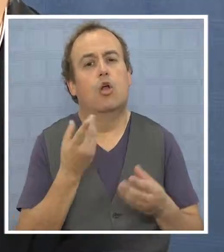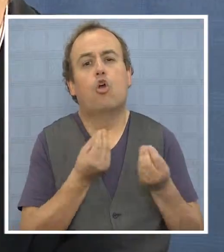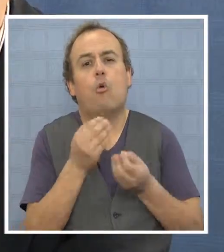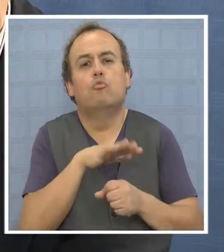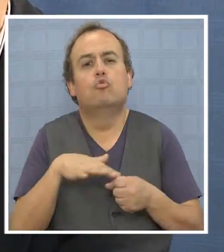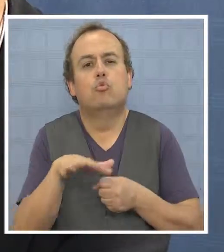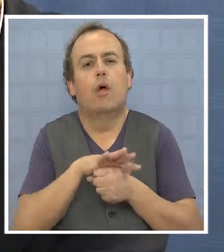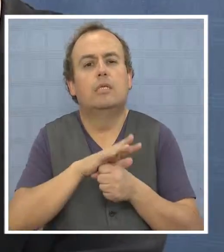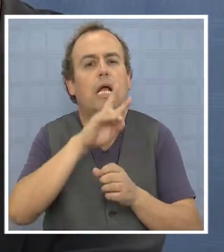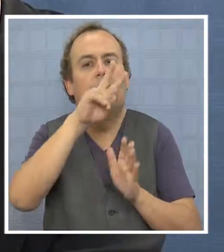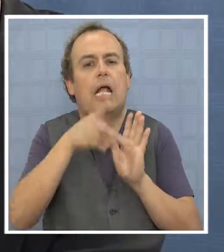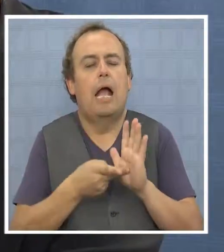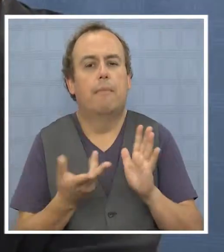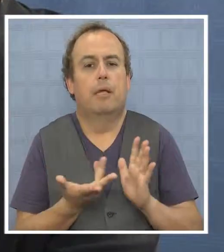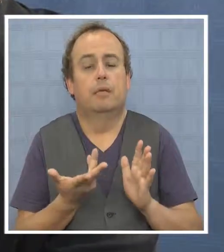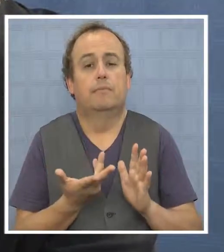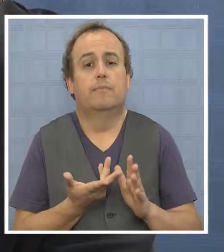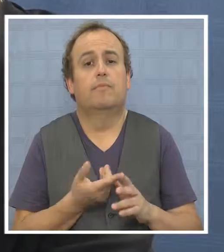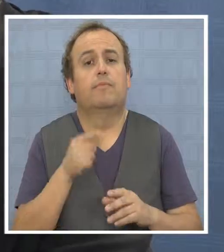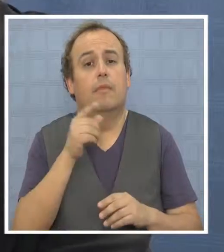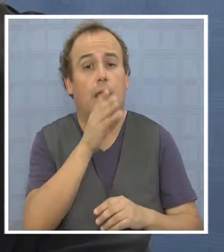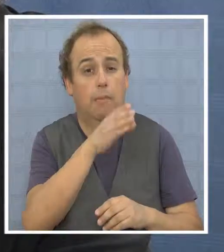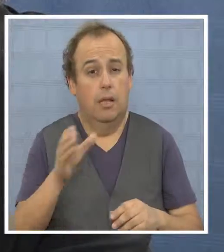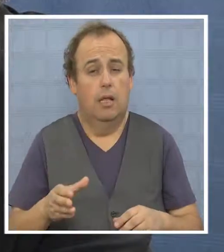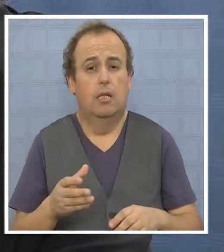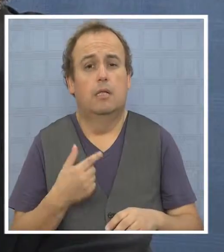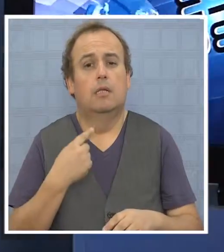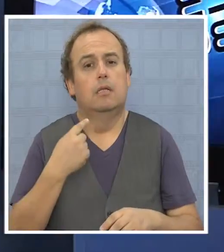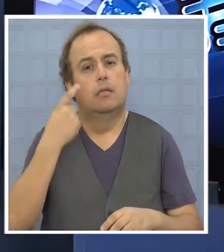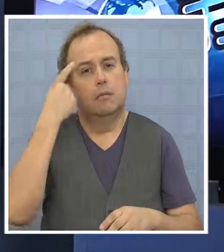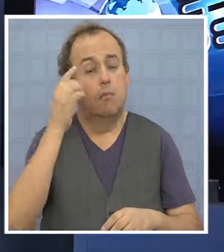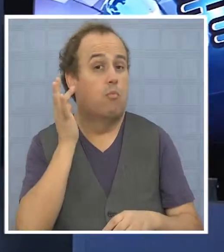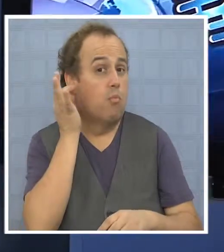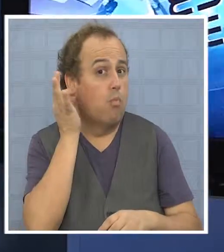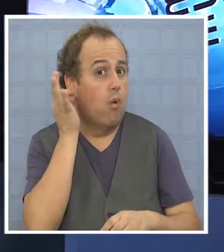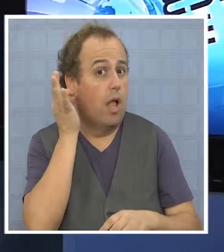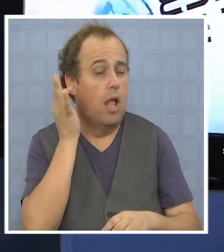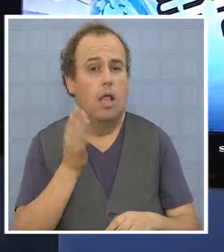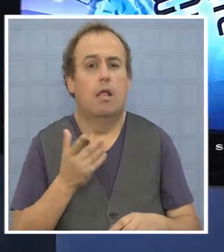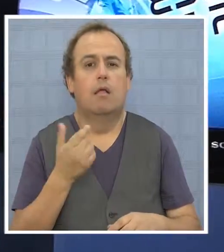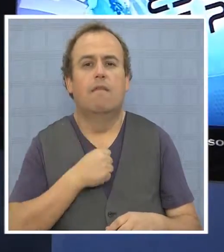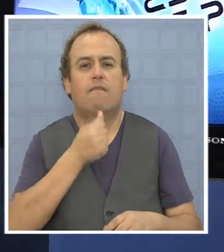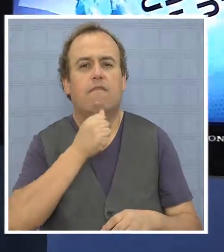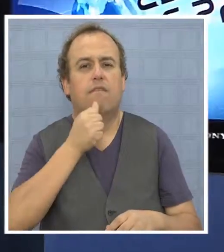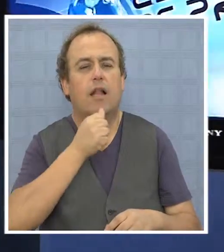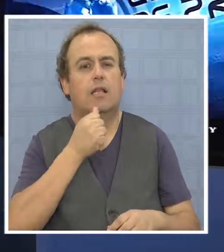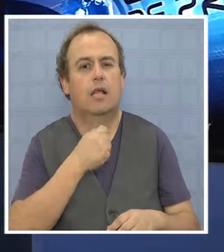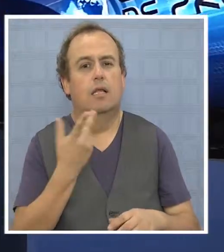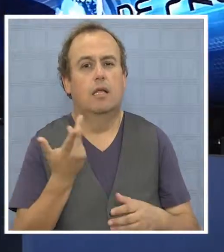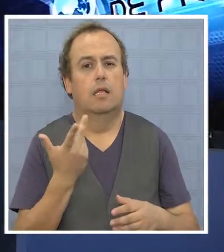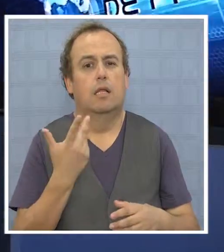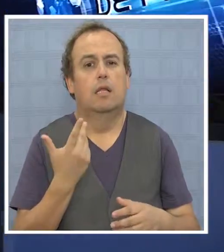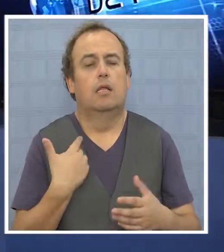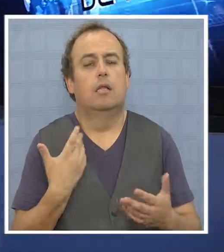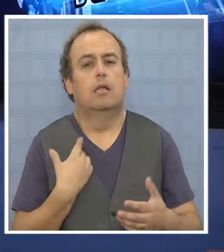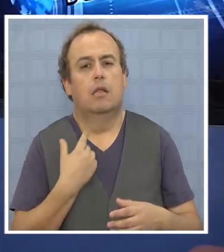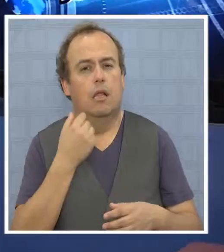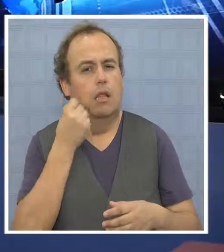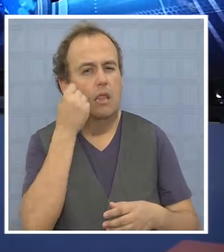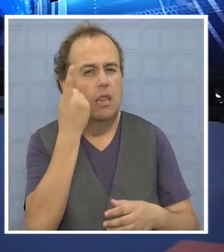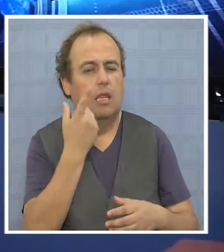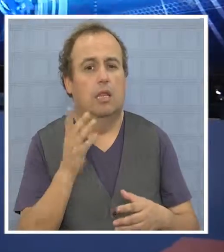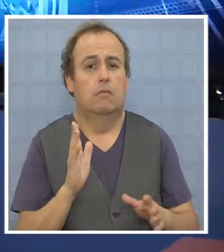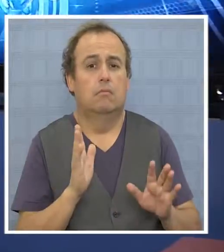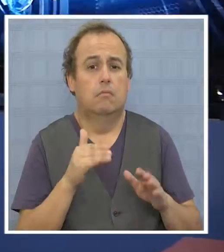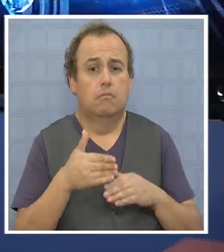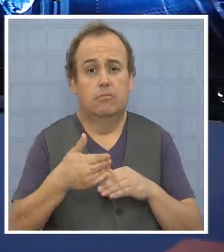¿Pero esta situación se revierte de aquí a...? Se revierte por varias cosas. Porque la gente, todavía las mujeres no logran percibir la mayoría de las que están en edad